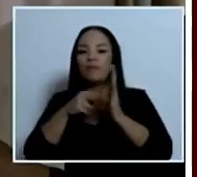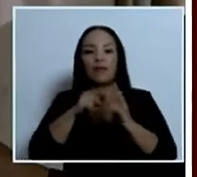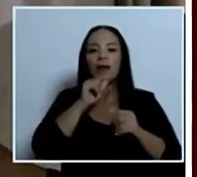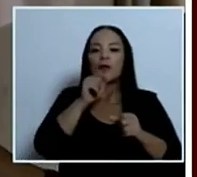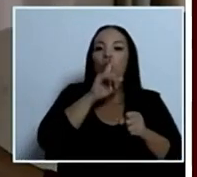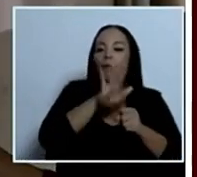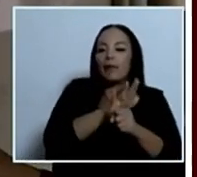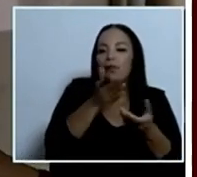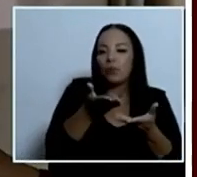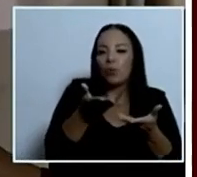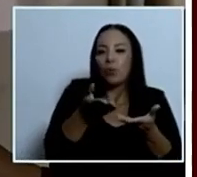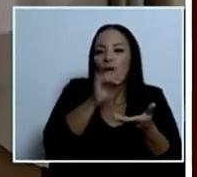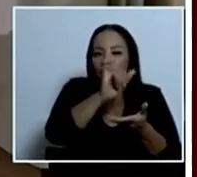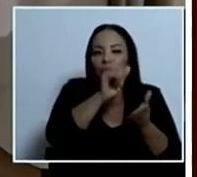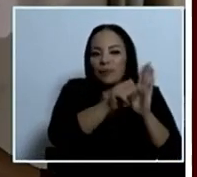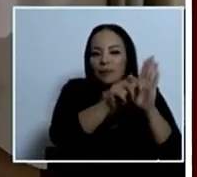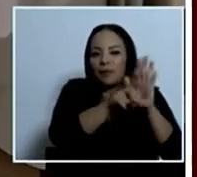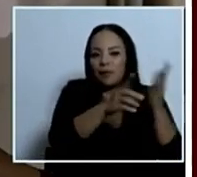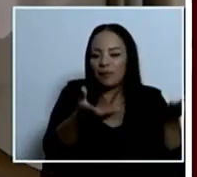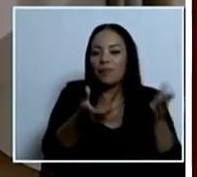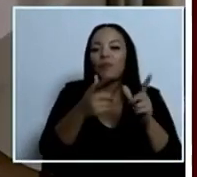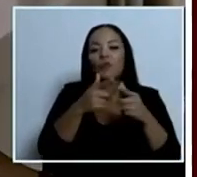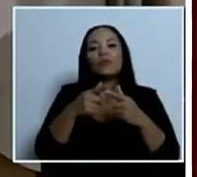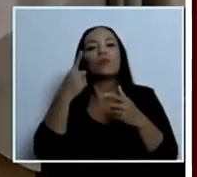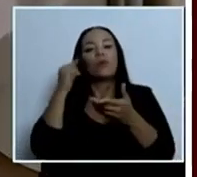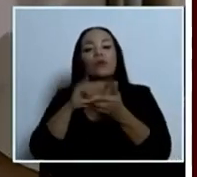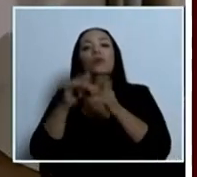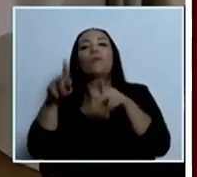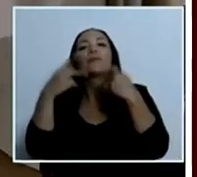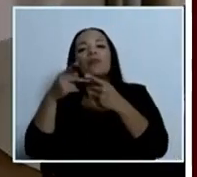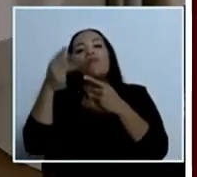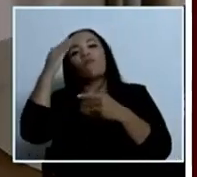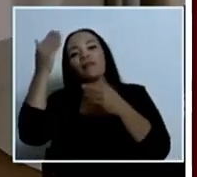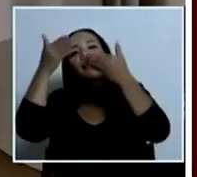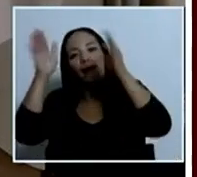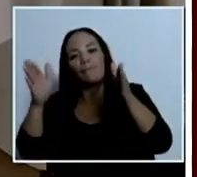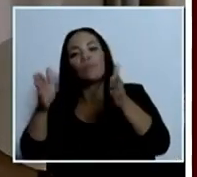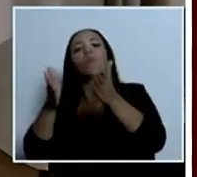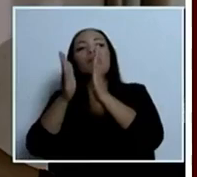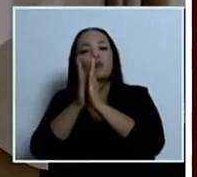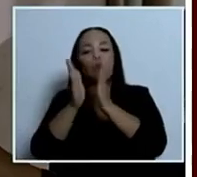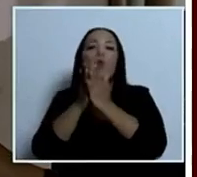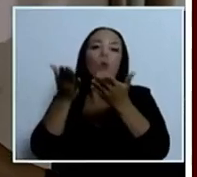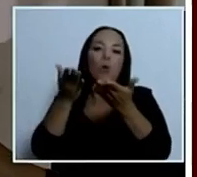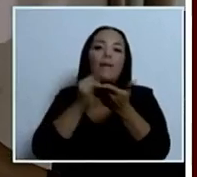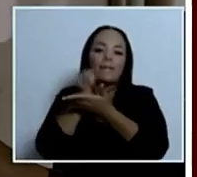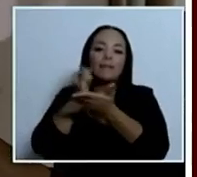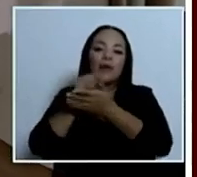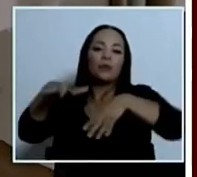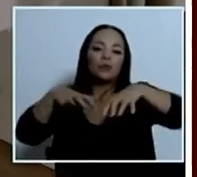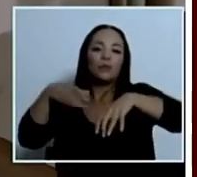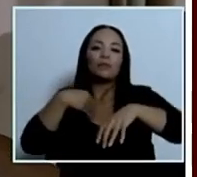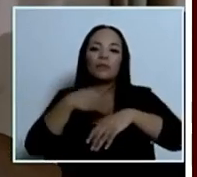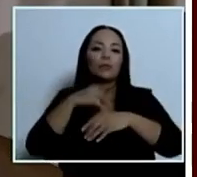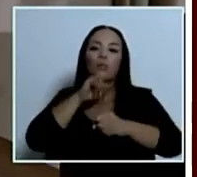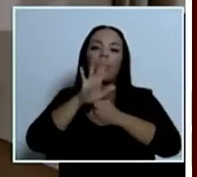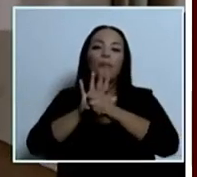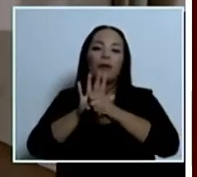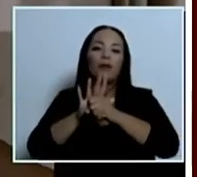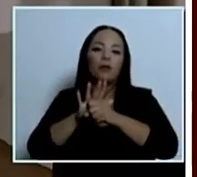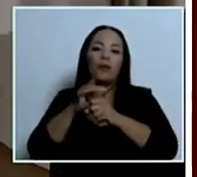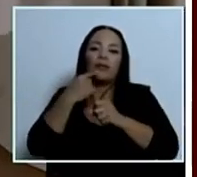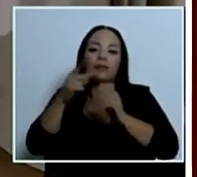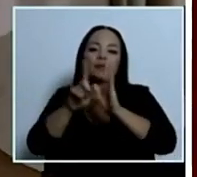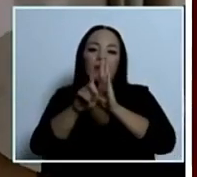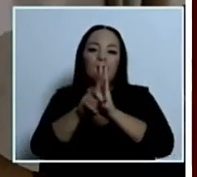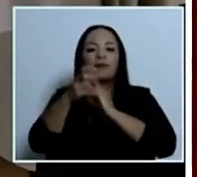que la asamblea legislativa y por eso también el frente amplio ha pedido investigar la actuación del ministro en este caso por no querer cumplir lo que la ley manda que es transferir